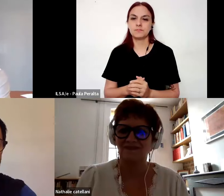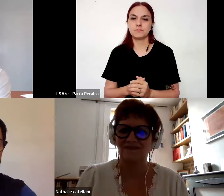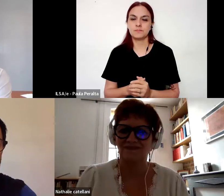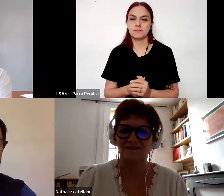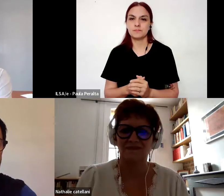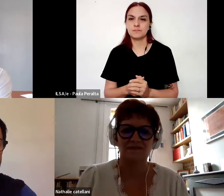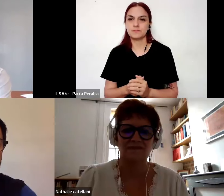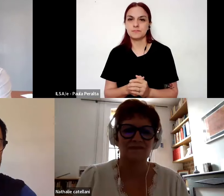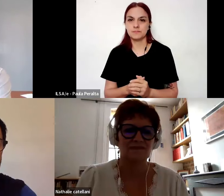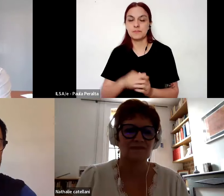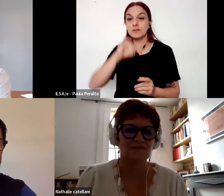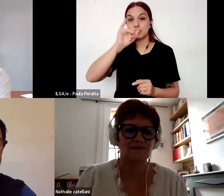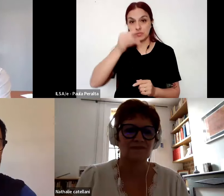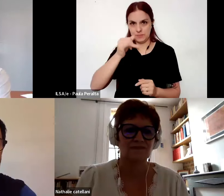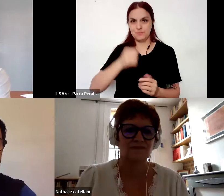inspec si